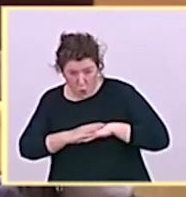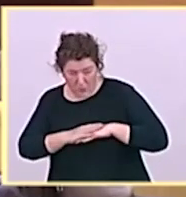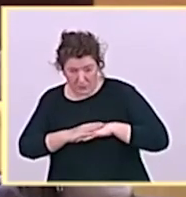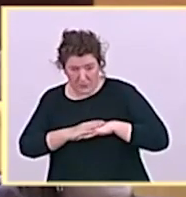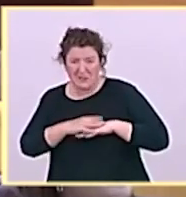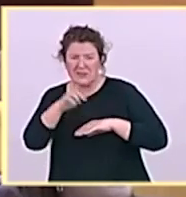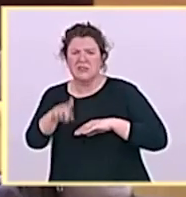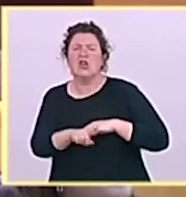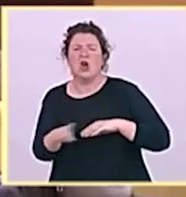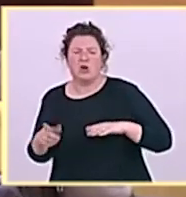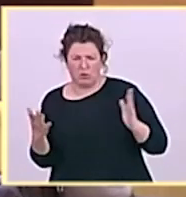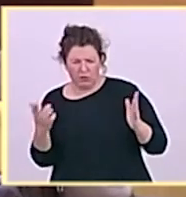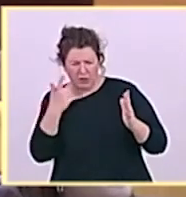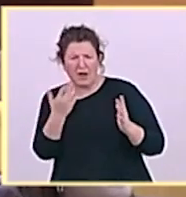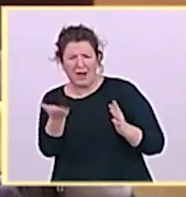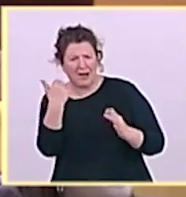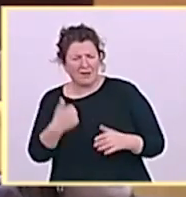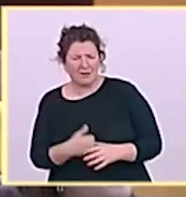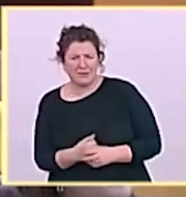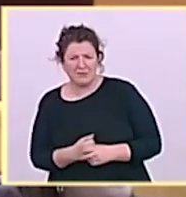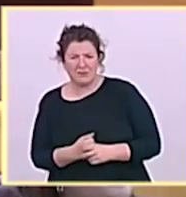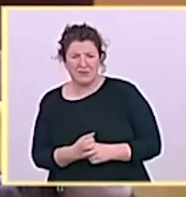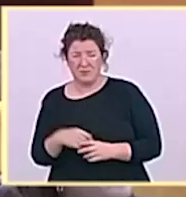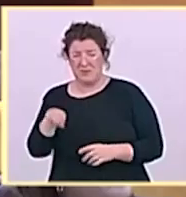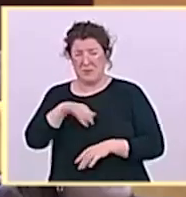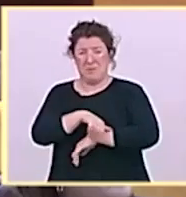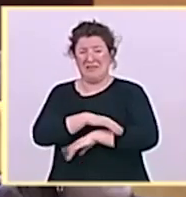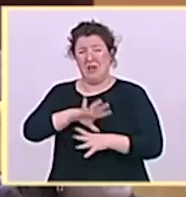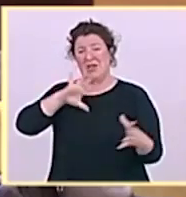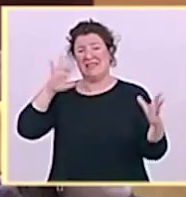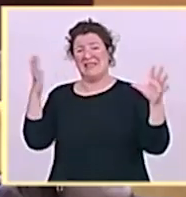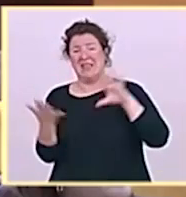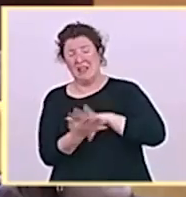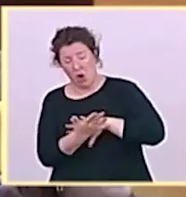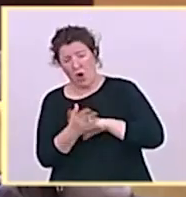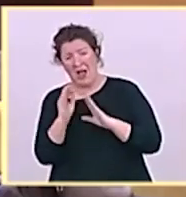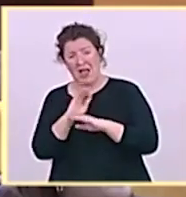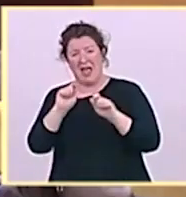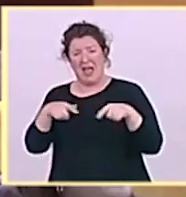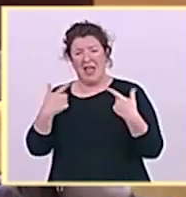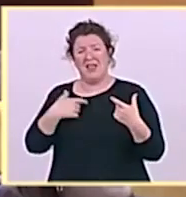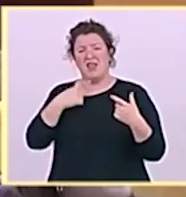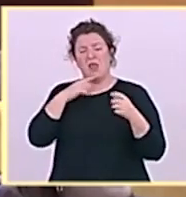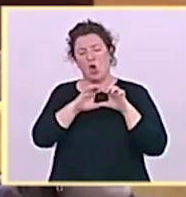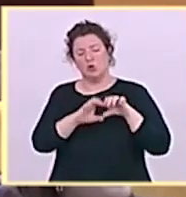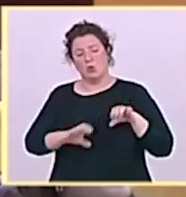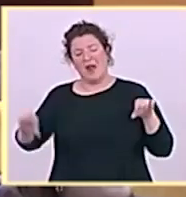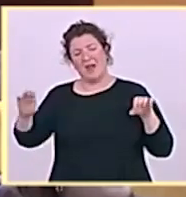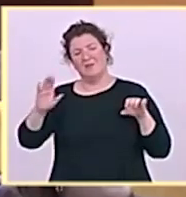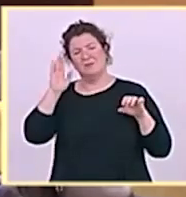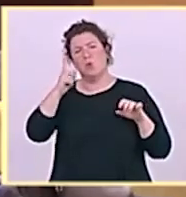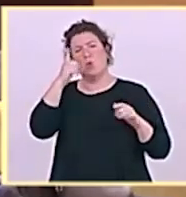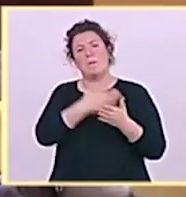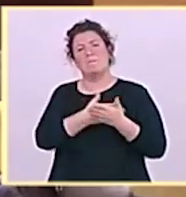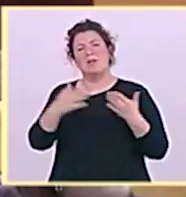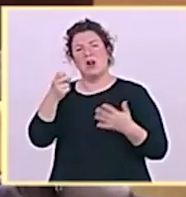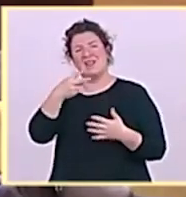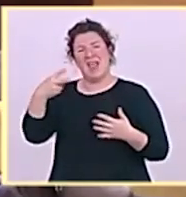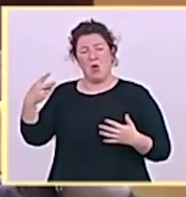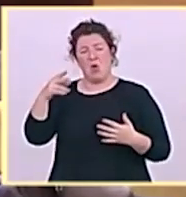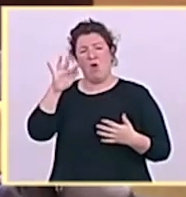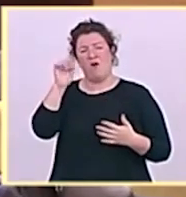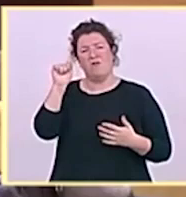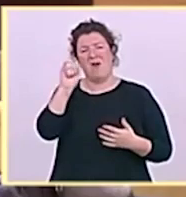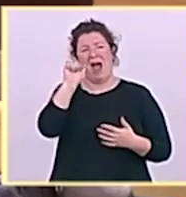denunciara la tubería de La Fajana con sanción de más de un millón de al cabildo por intentar luchar para llevar al agua a los agricultores